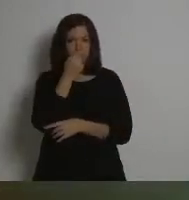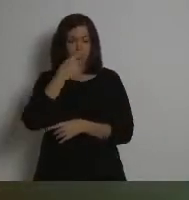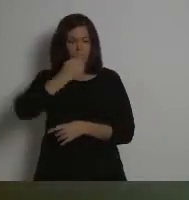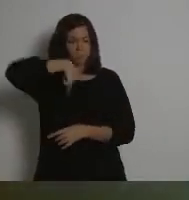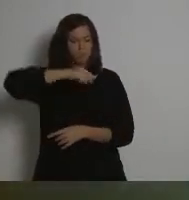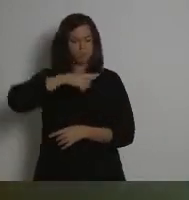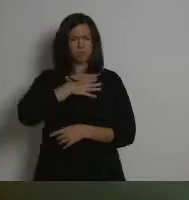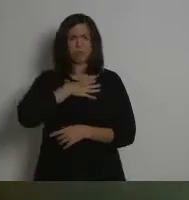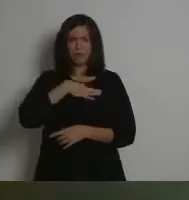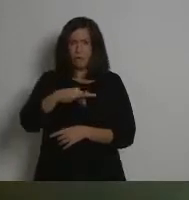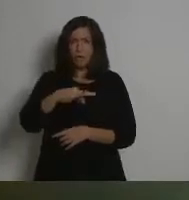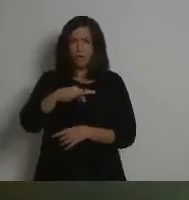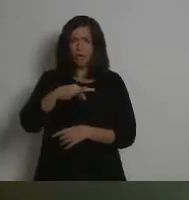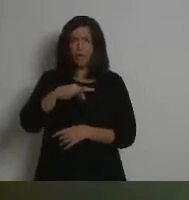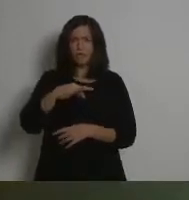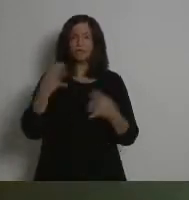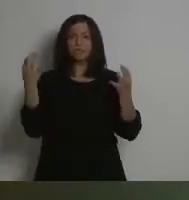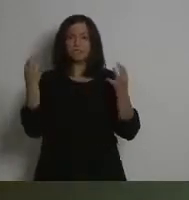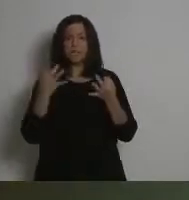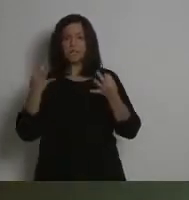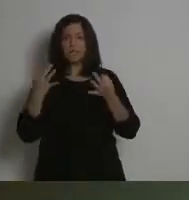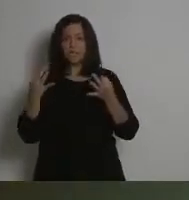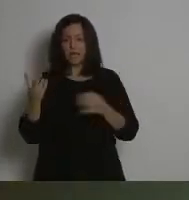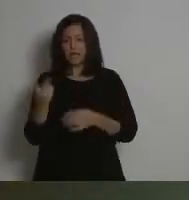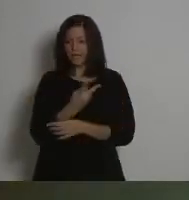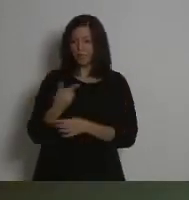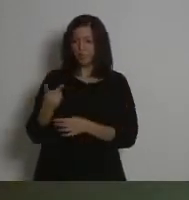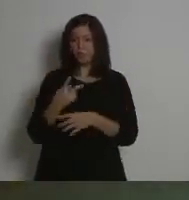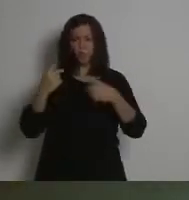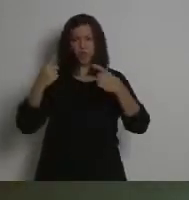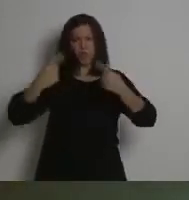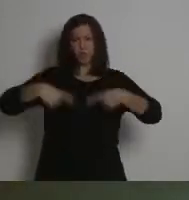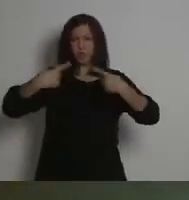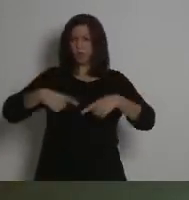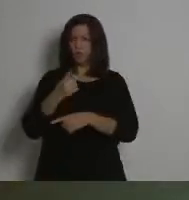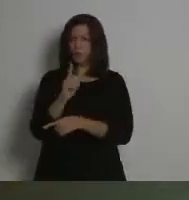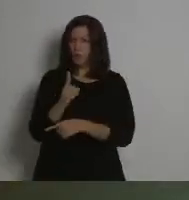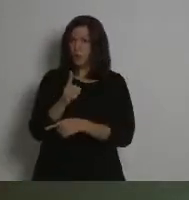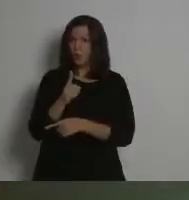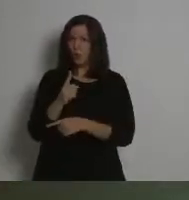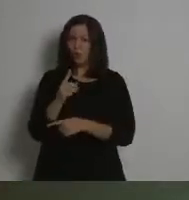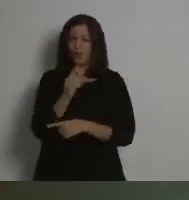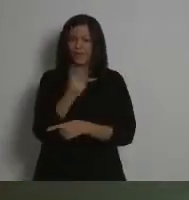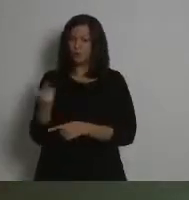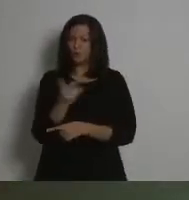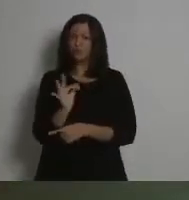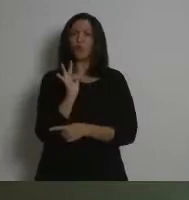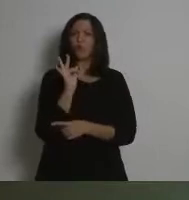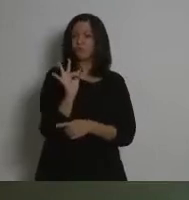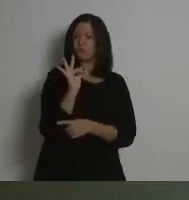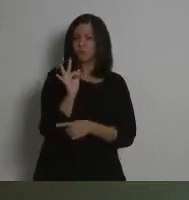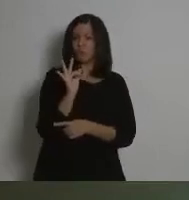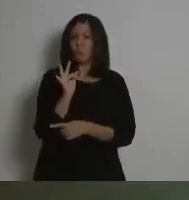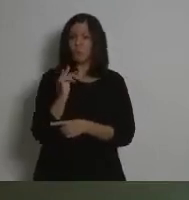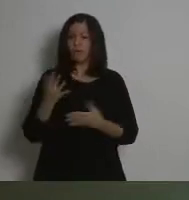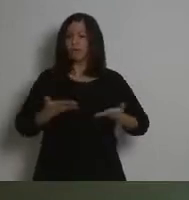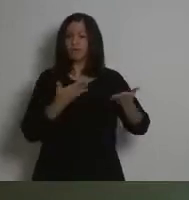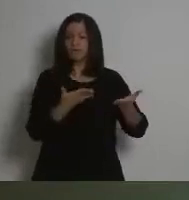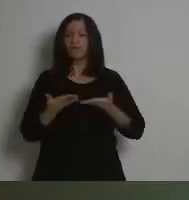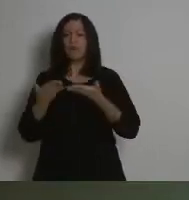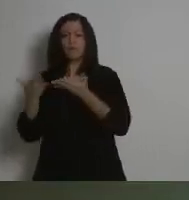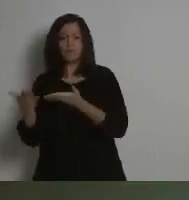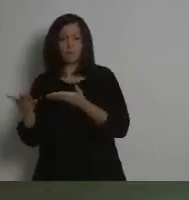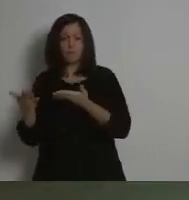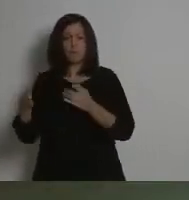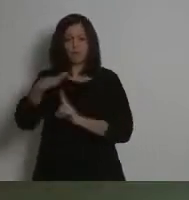capaces de que no se confronten entre ellos, sino que sumen y generen sinergias. Y creo que en las presentaciones